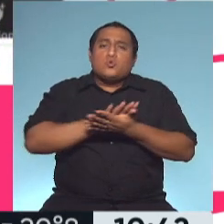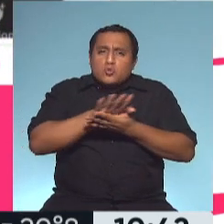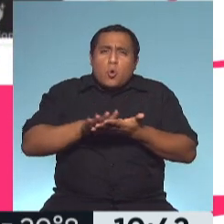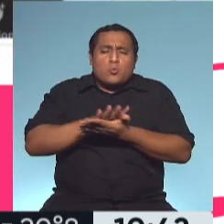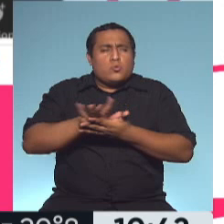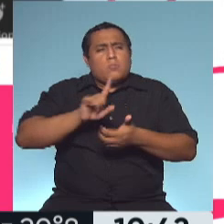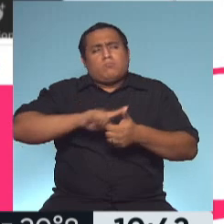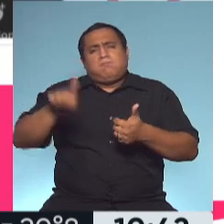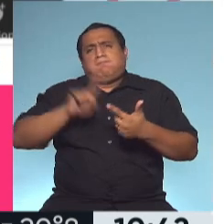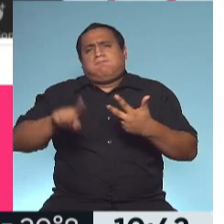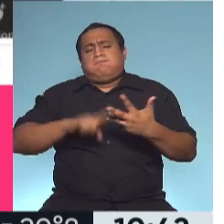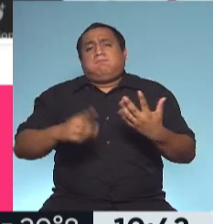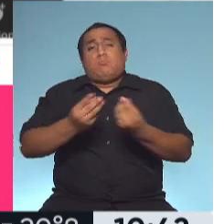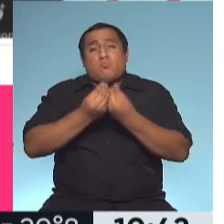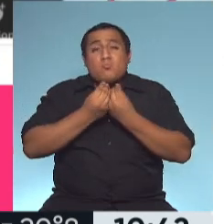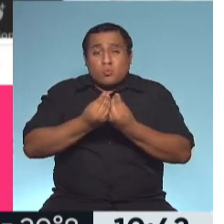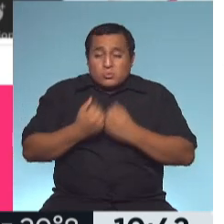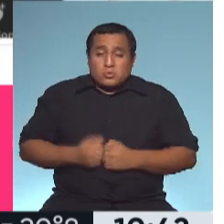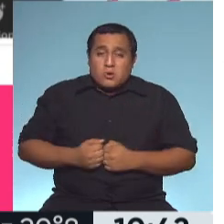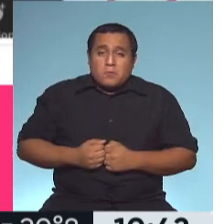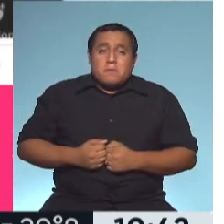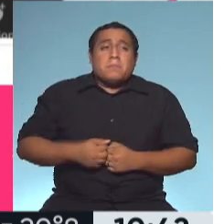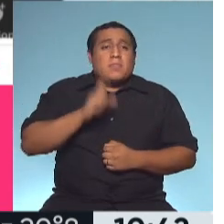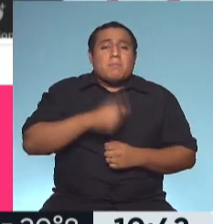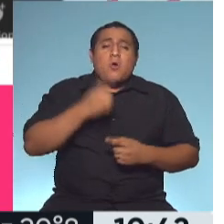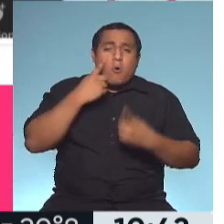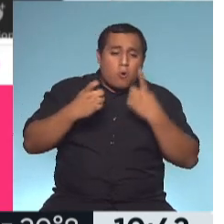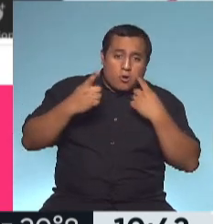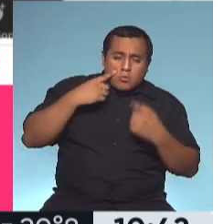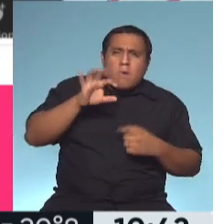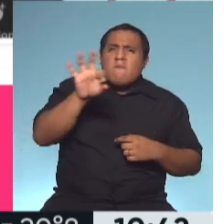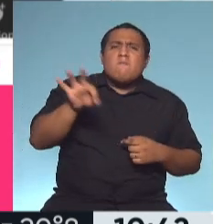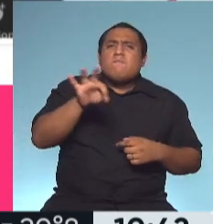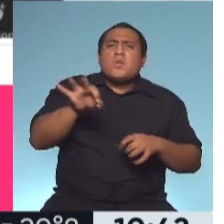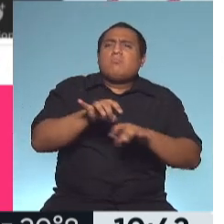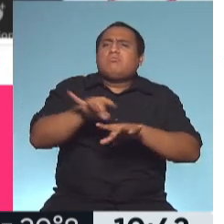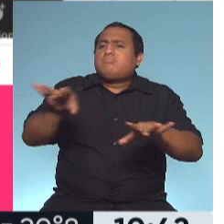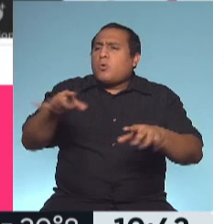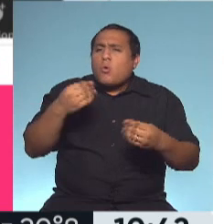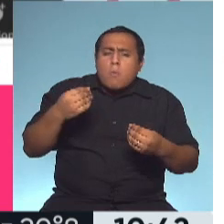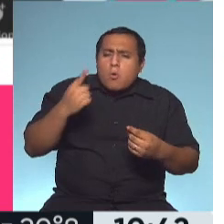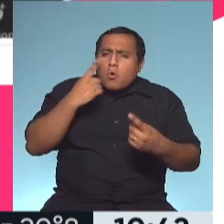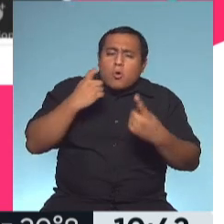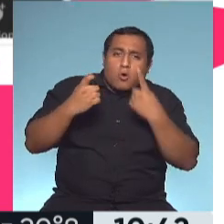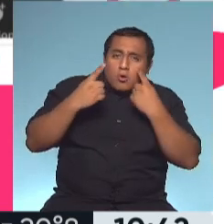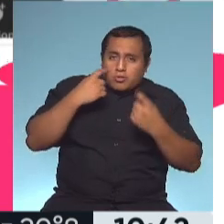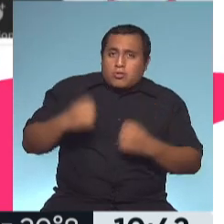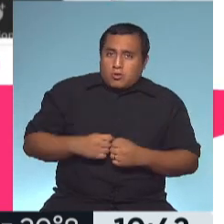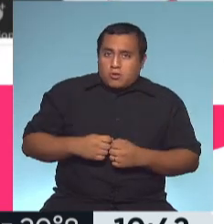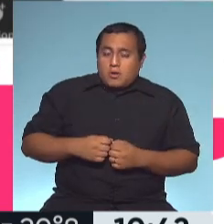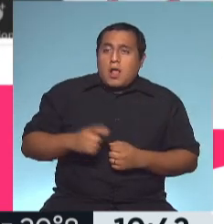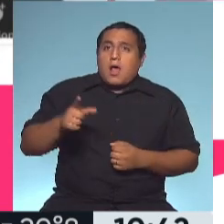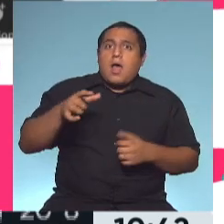que están, bueno, toda la vigilancia genómica que está haciendo el país y que permitió